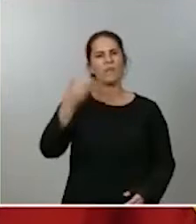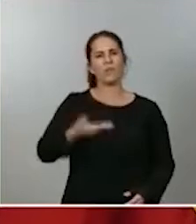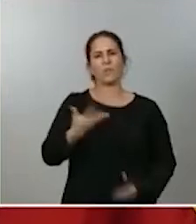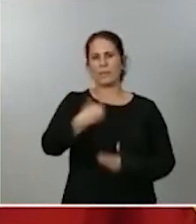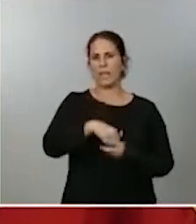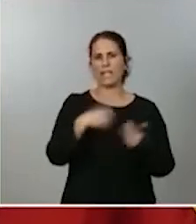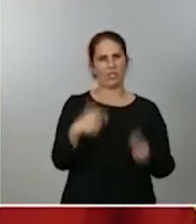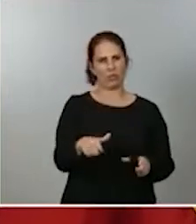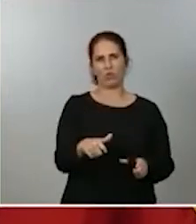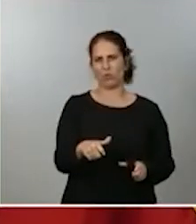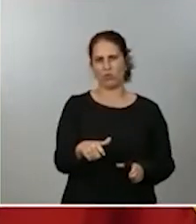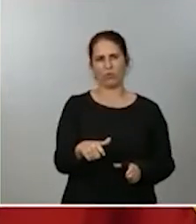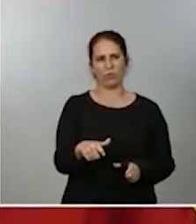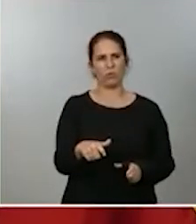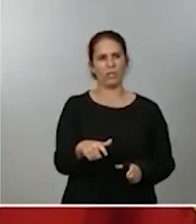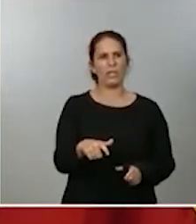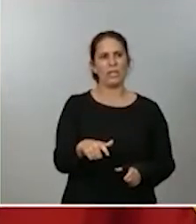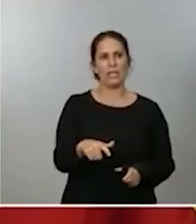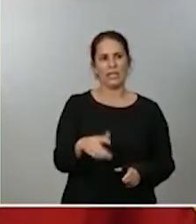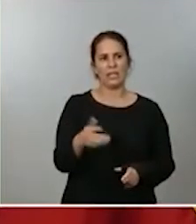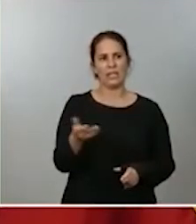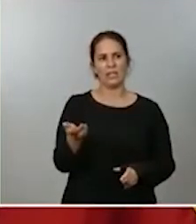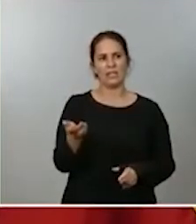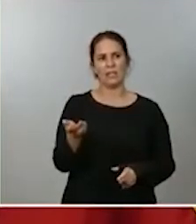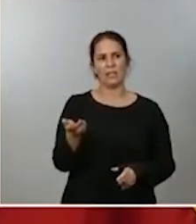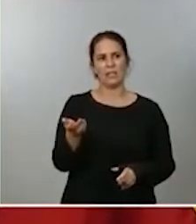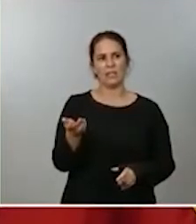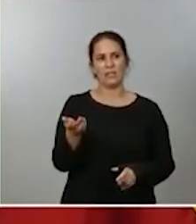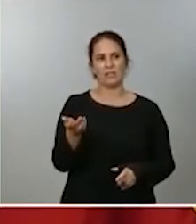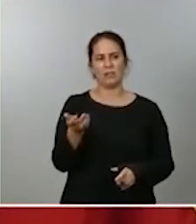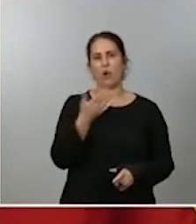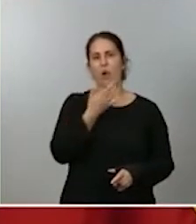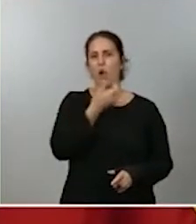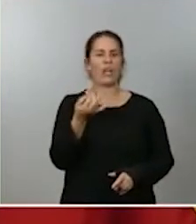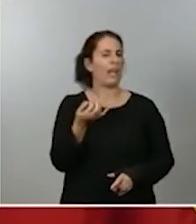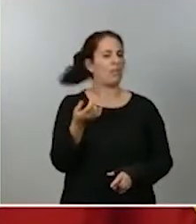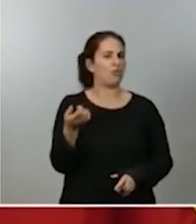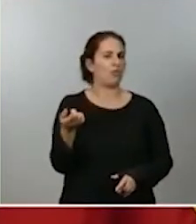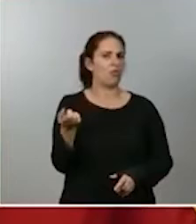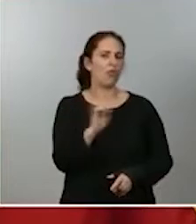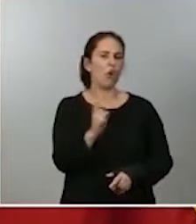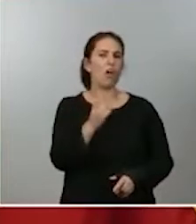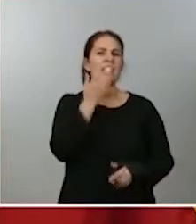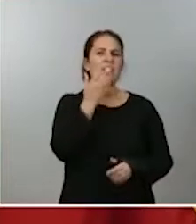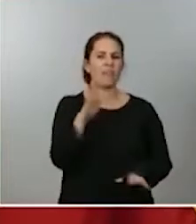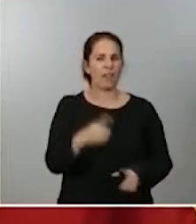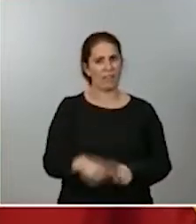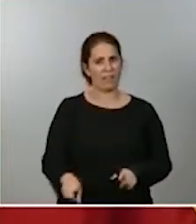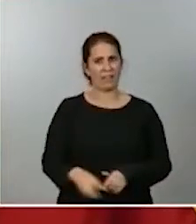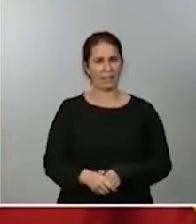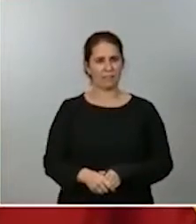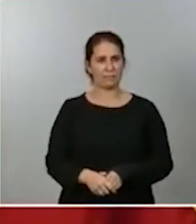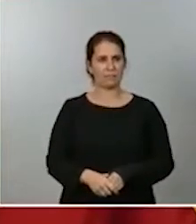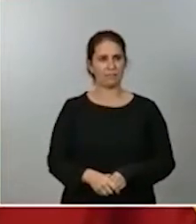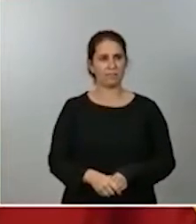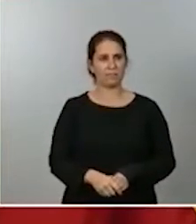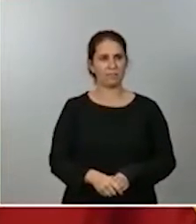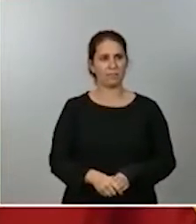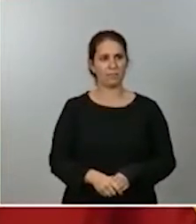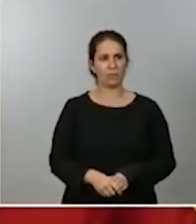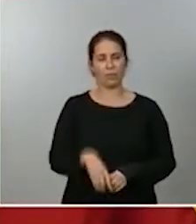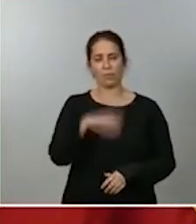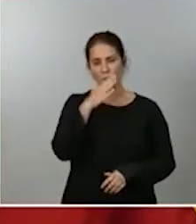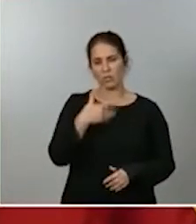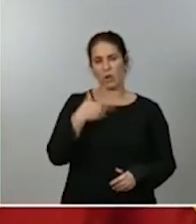evidentemente no sería digamos correcto el que fueran tratadas de forma diferente con ello reconocemos el papel